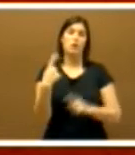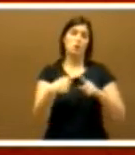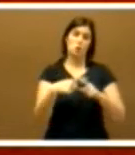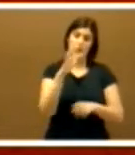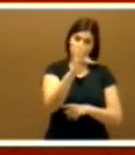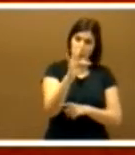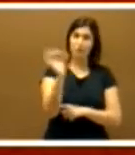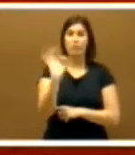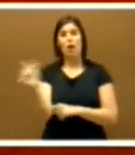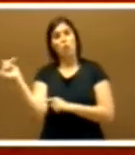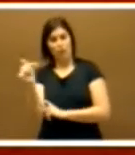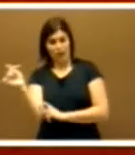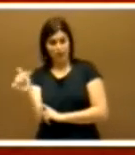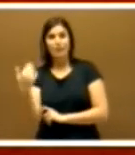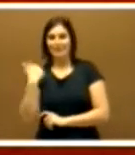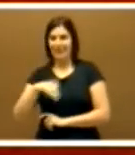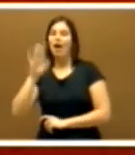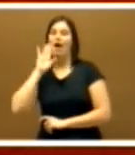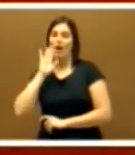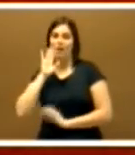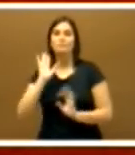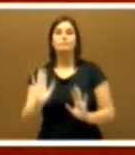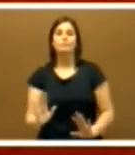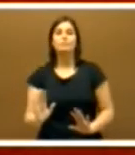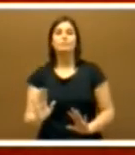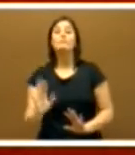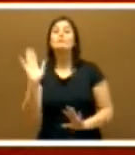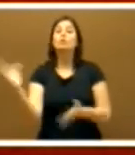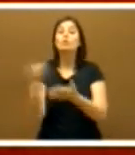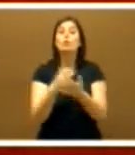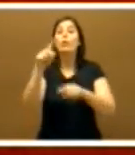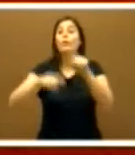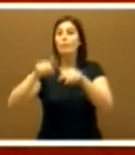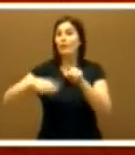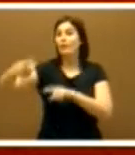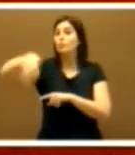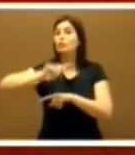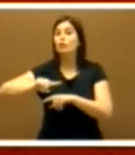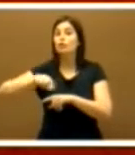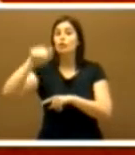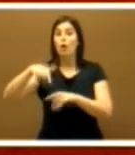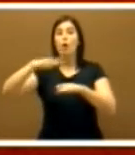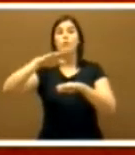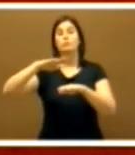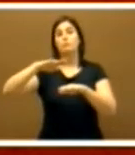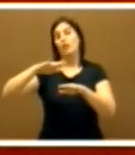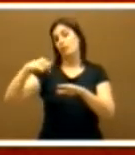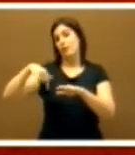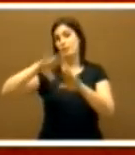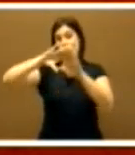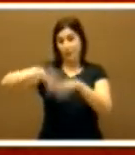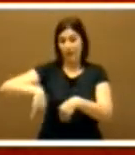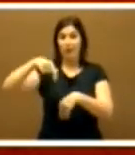gobiernos, les dije, que todo depende de cómo ustedes cierren el último capítulo de su libro.